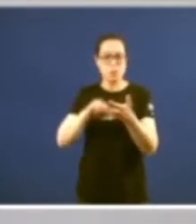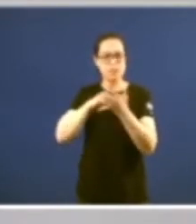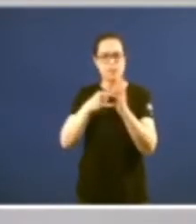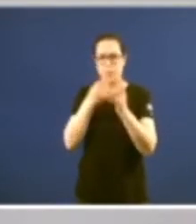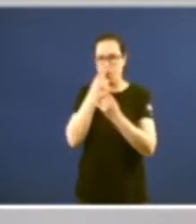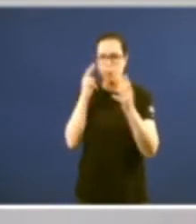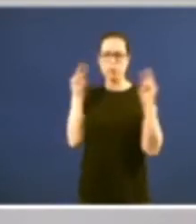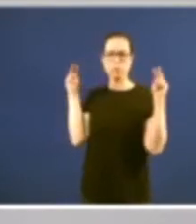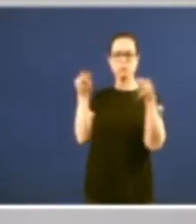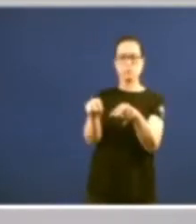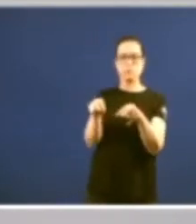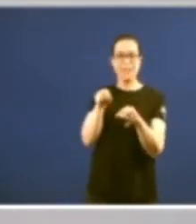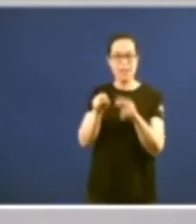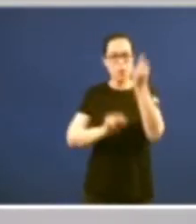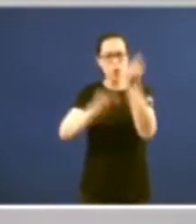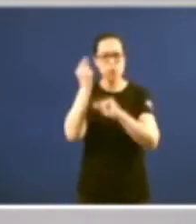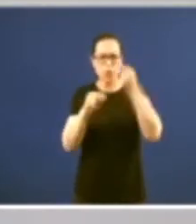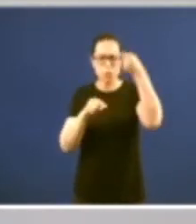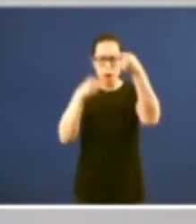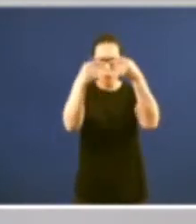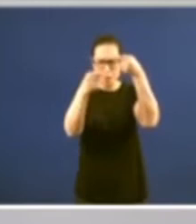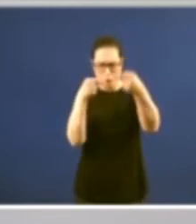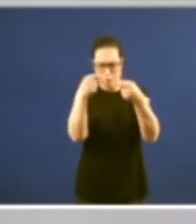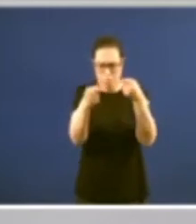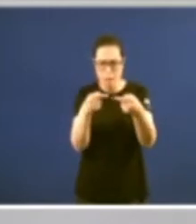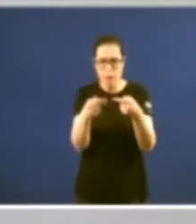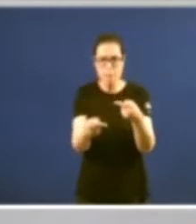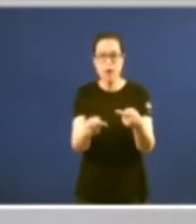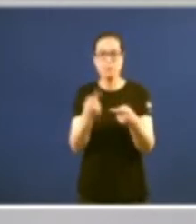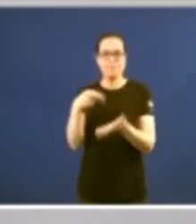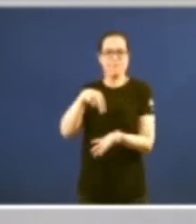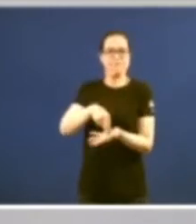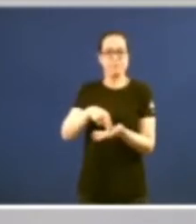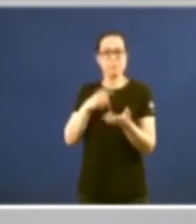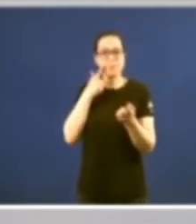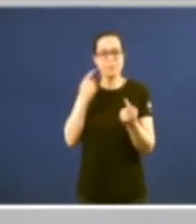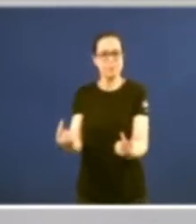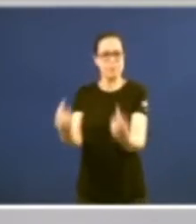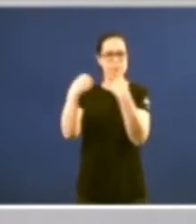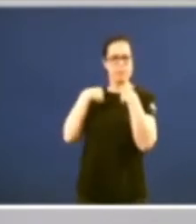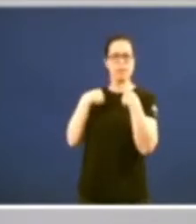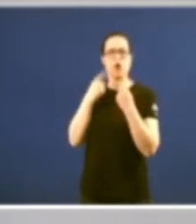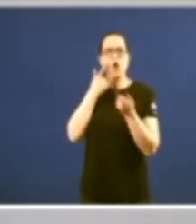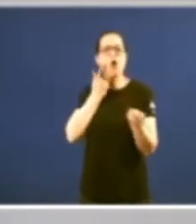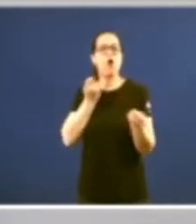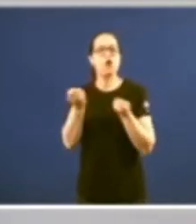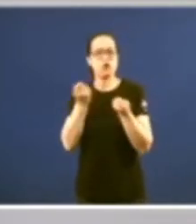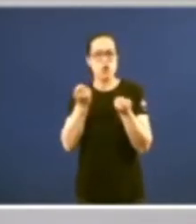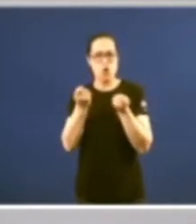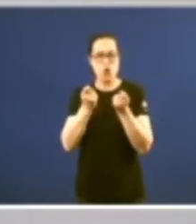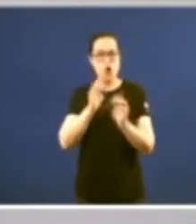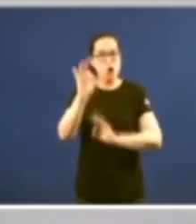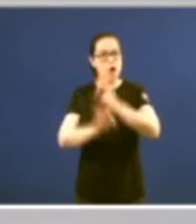momento de elaboración de los presupuestos es el momento esencial del control de la actividad de los distintos órganos